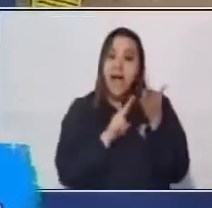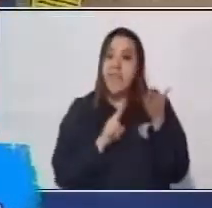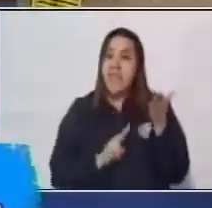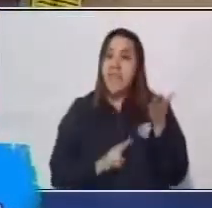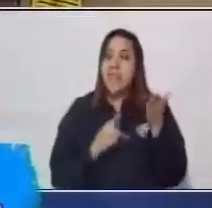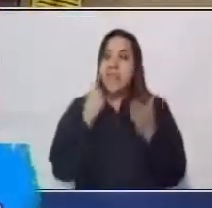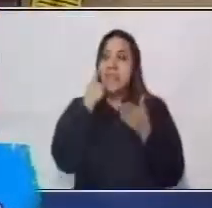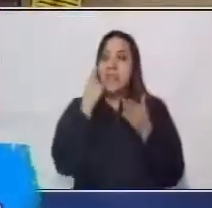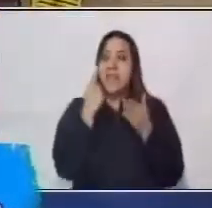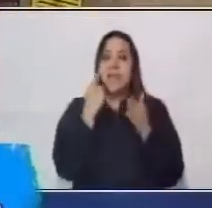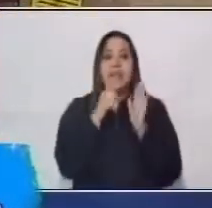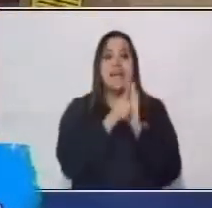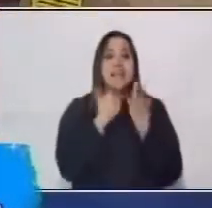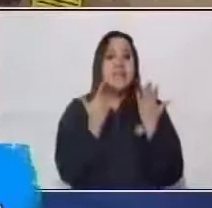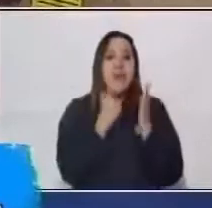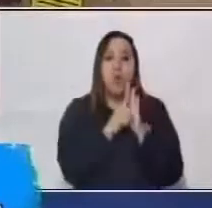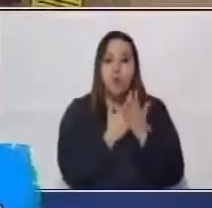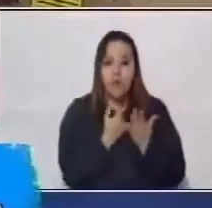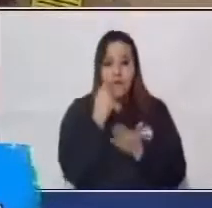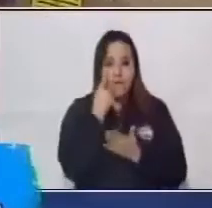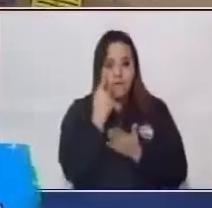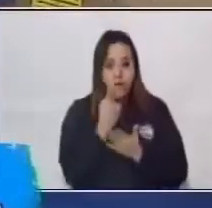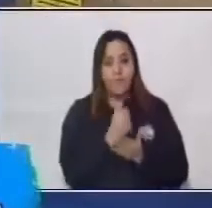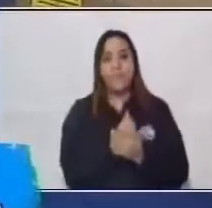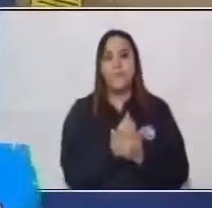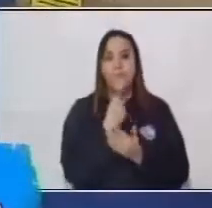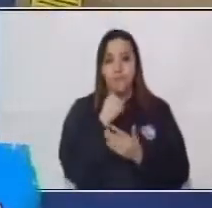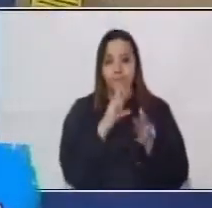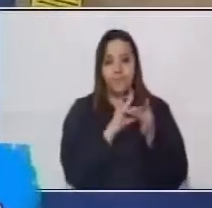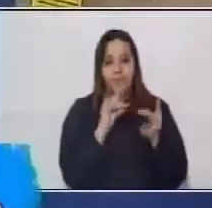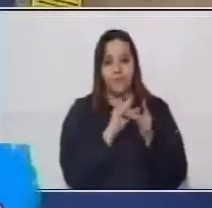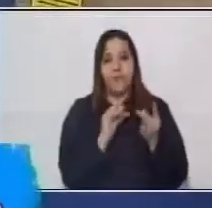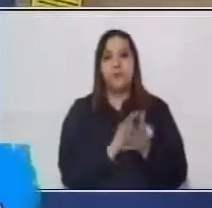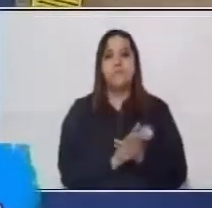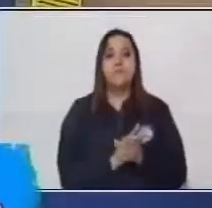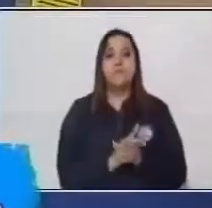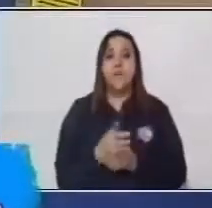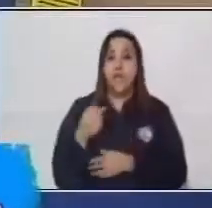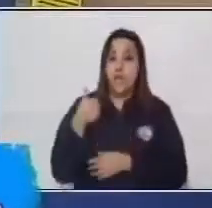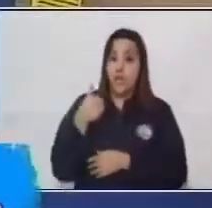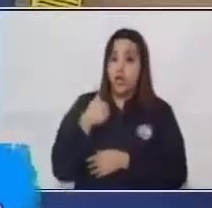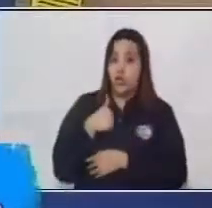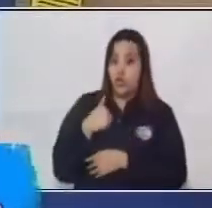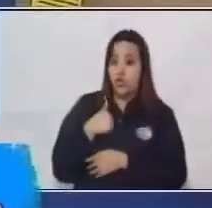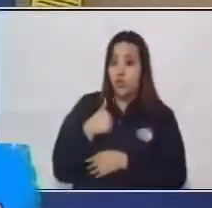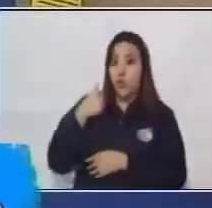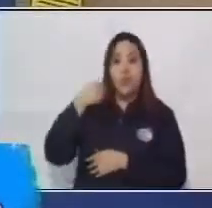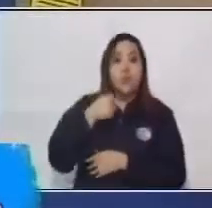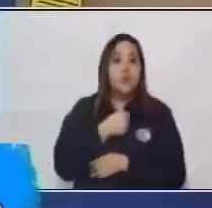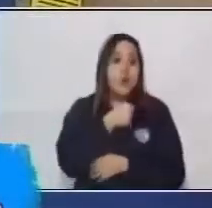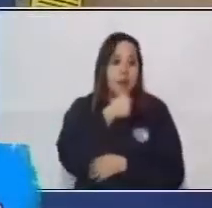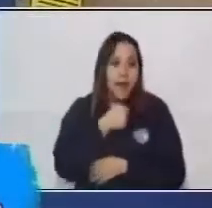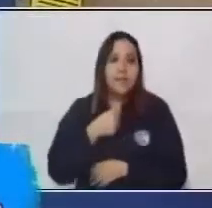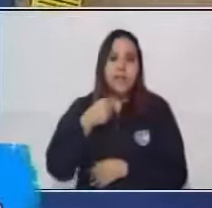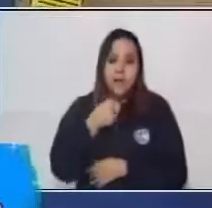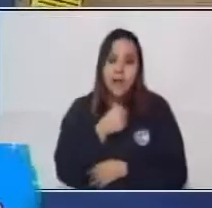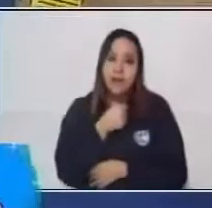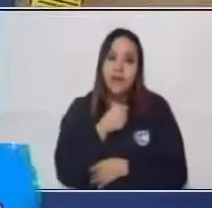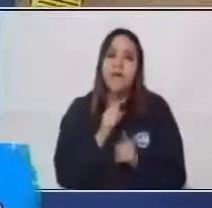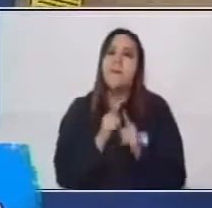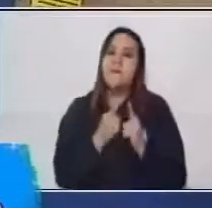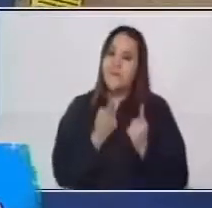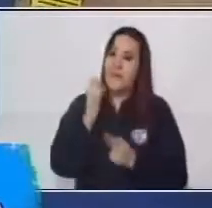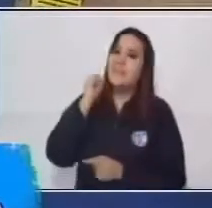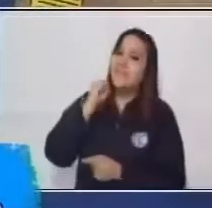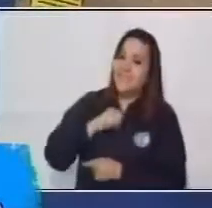la obra de Martín Fierro y dice así, yo no soy cantor letrado, más si me pongo a